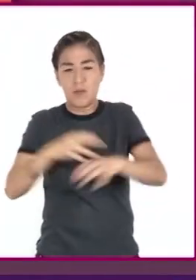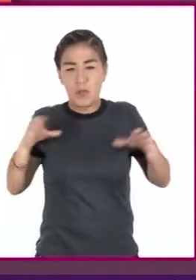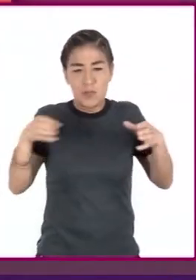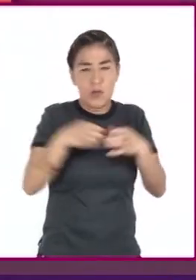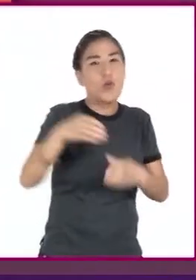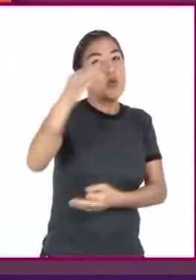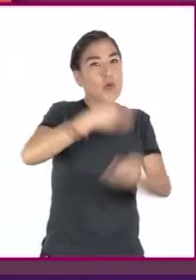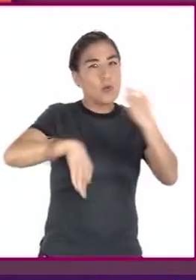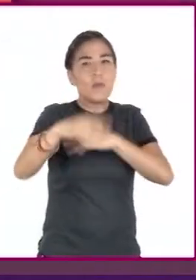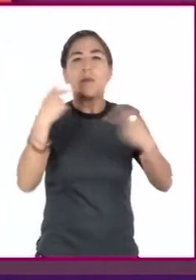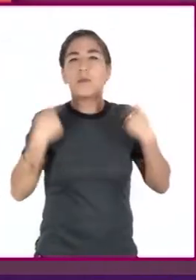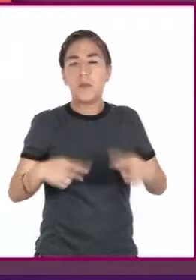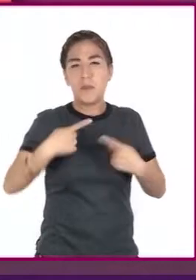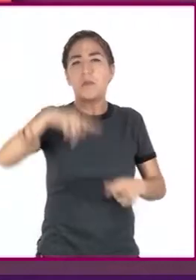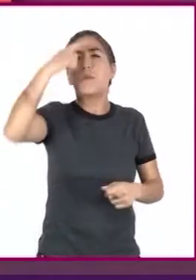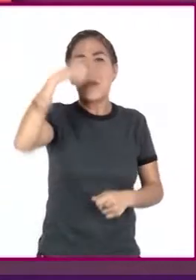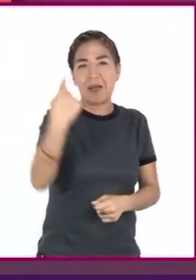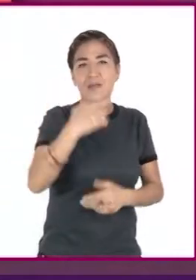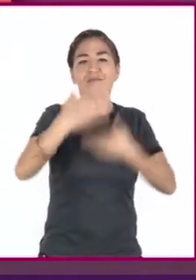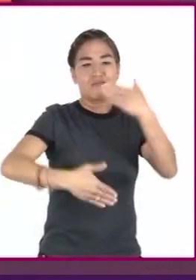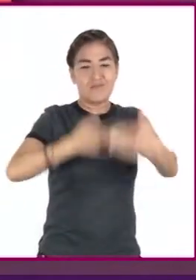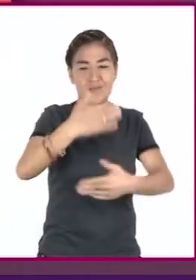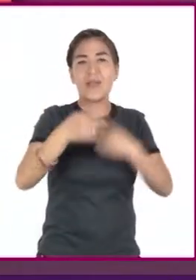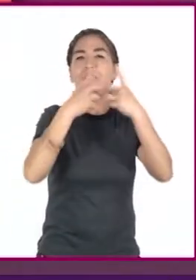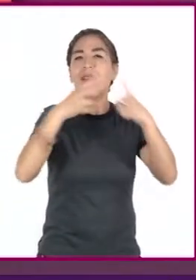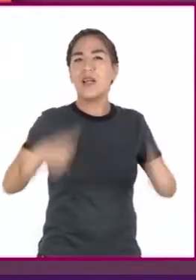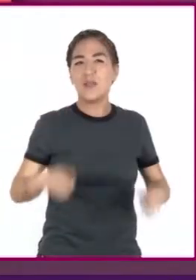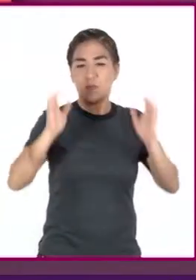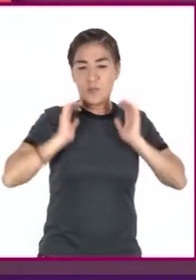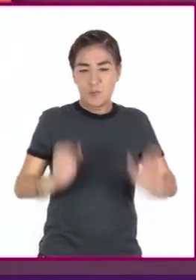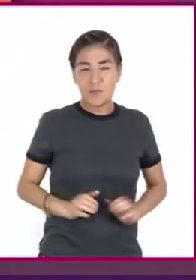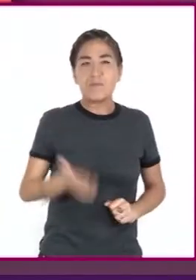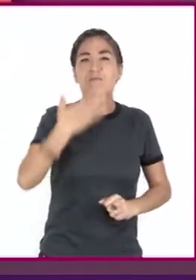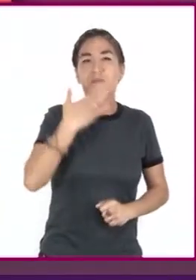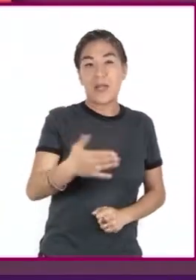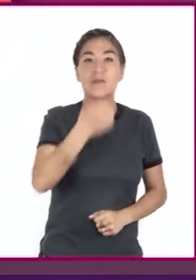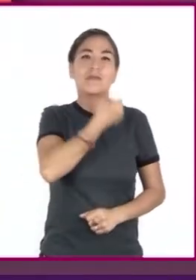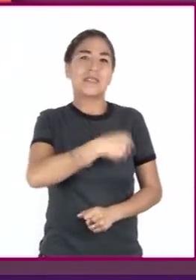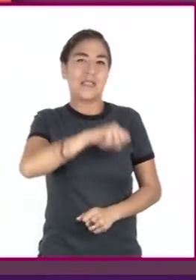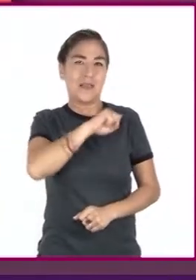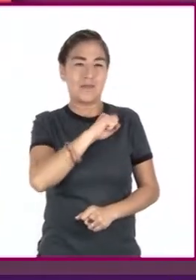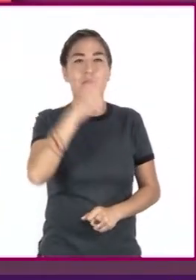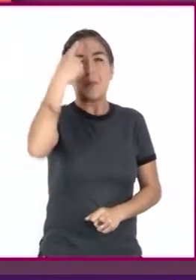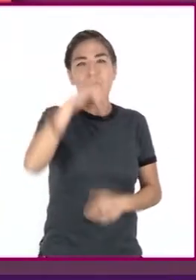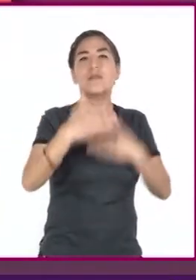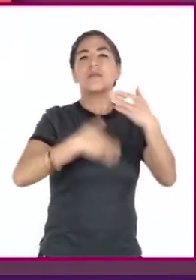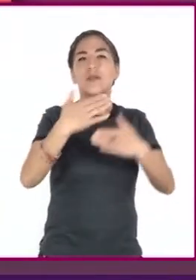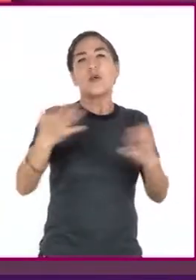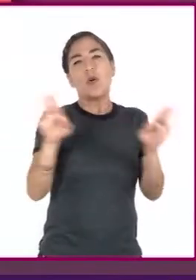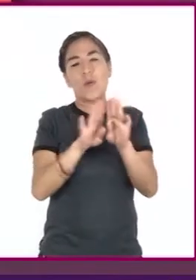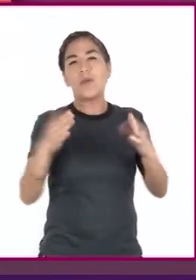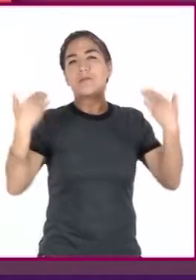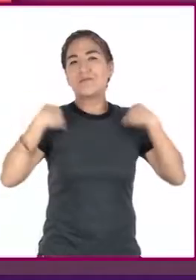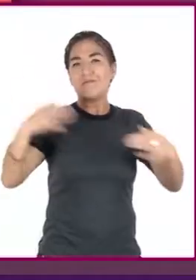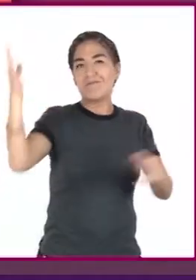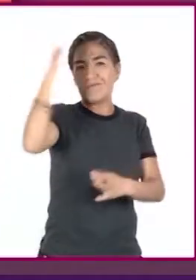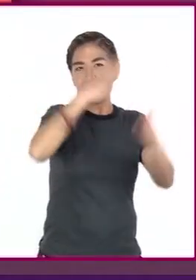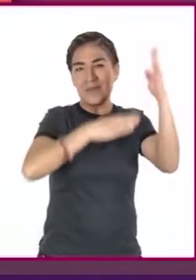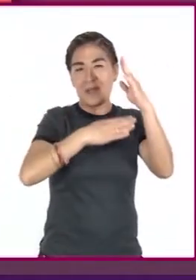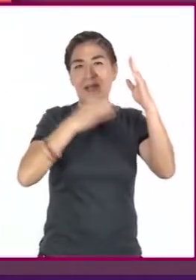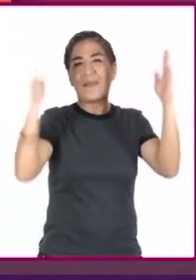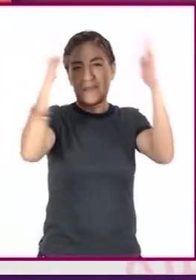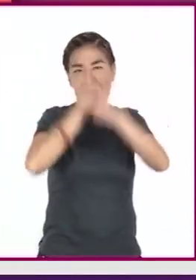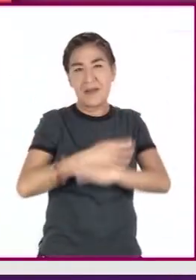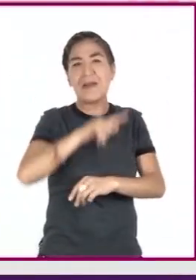para lograr un óptimo desarrollo físico y un adecuado estado de salud, logrando una convivencia armoniosa con la